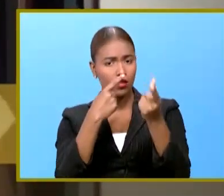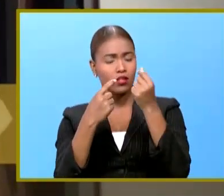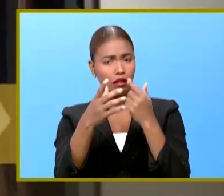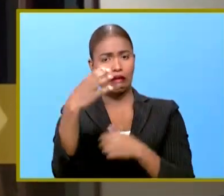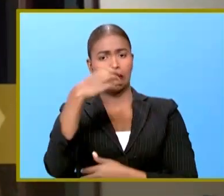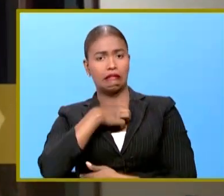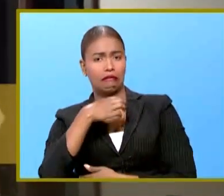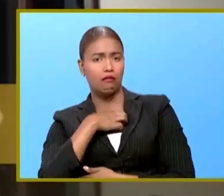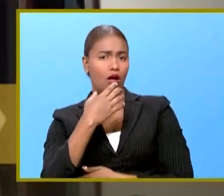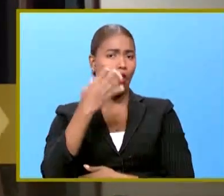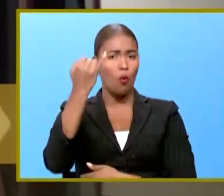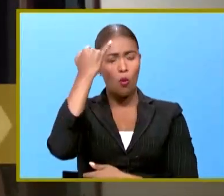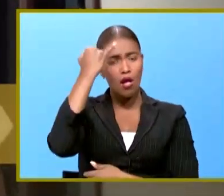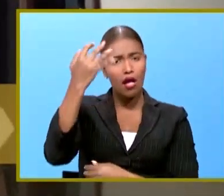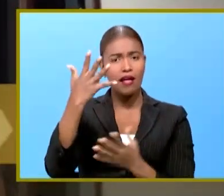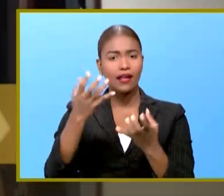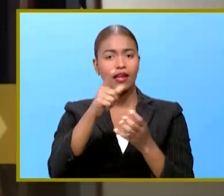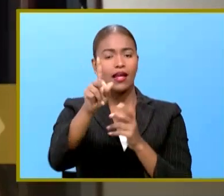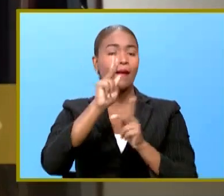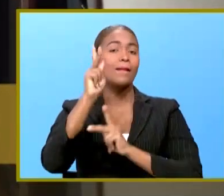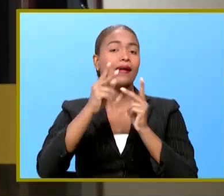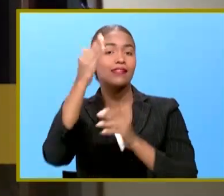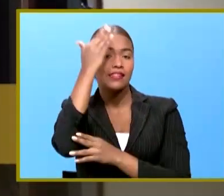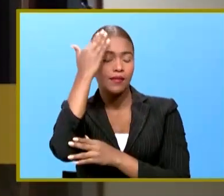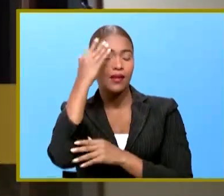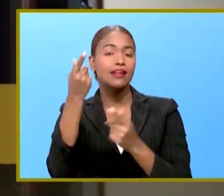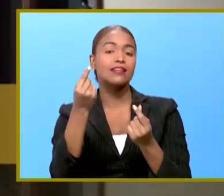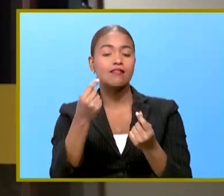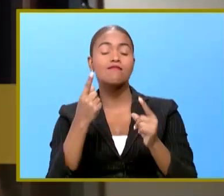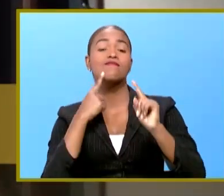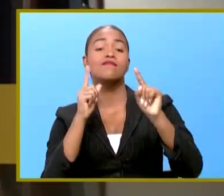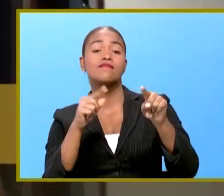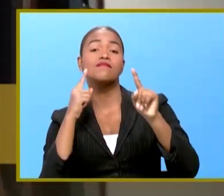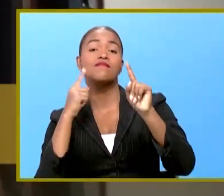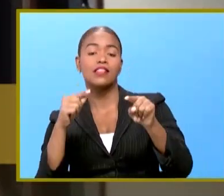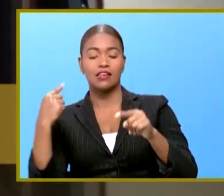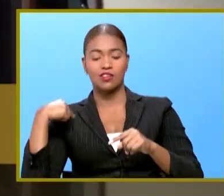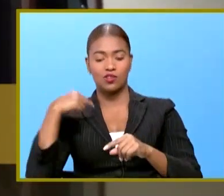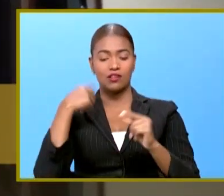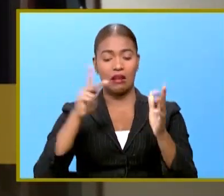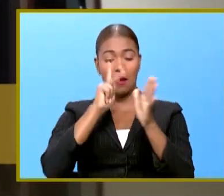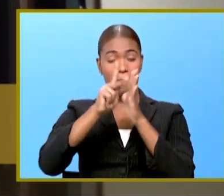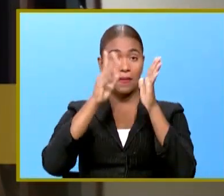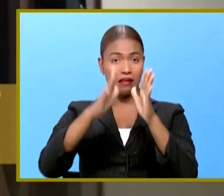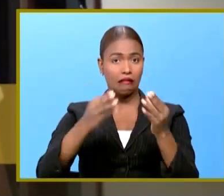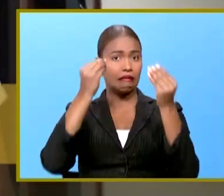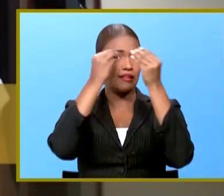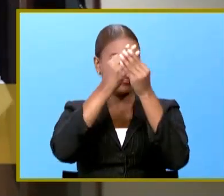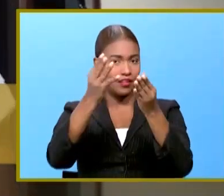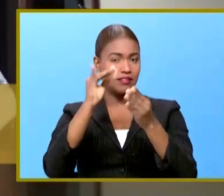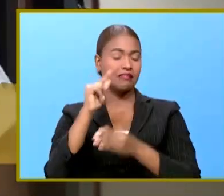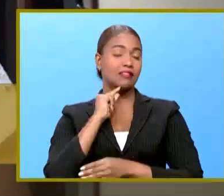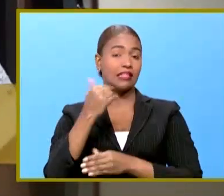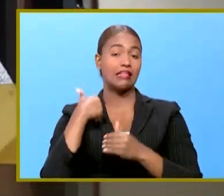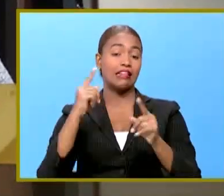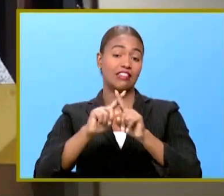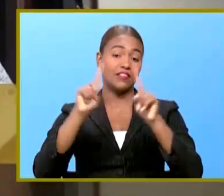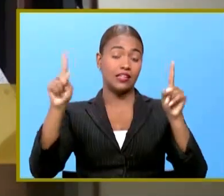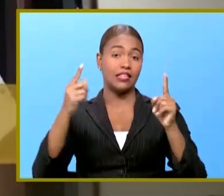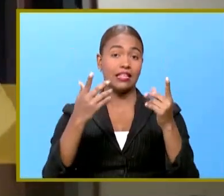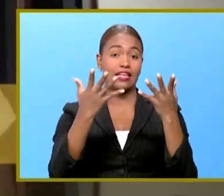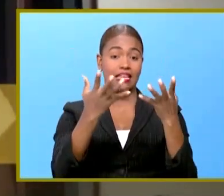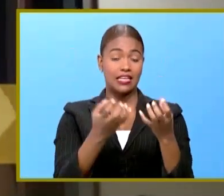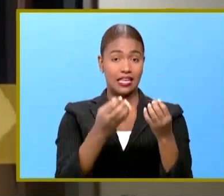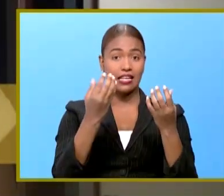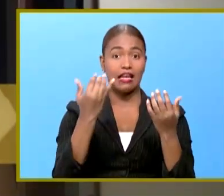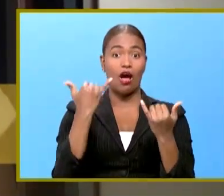inquietudes sobre todo que tiene la población y lo responde a través de nosotros los periodistas efectivamente que hay una diferencia si se quiere del